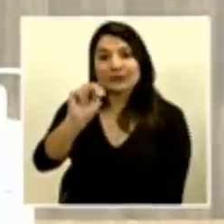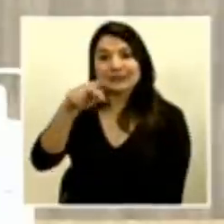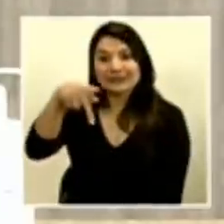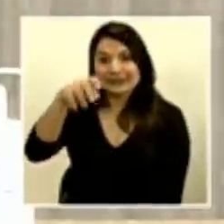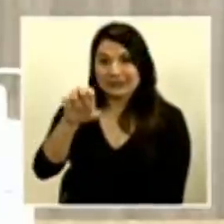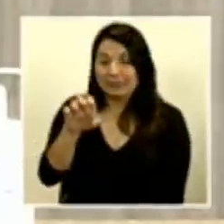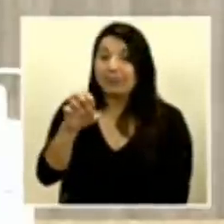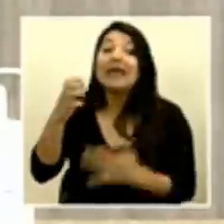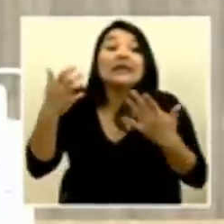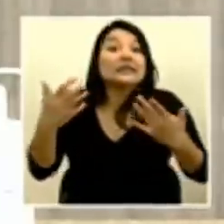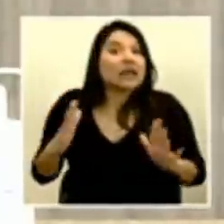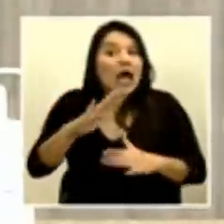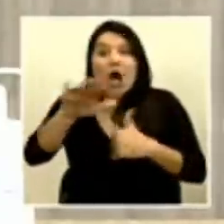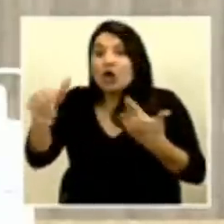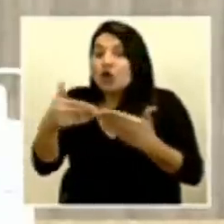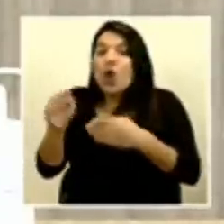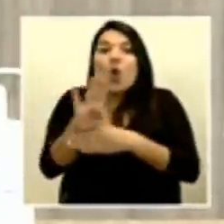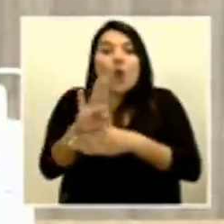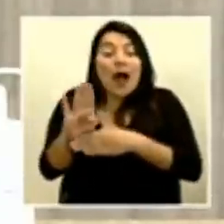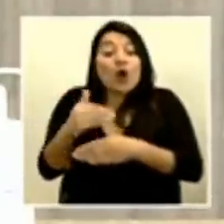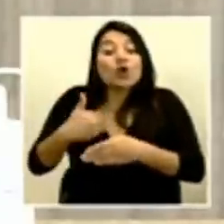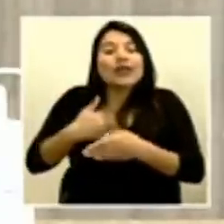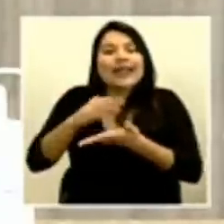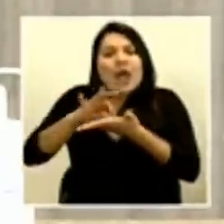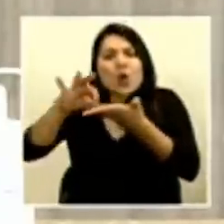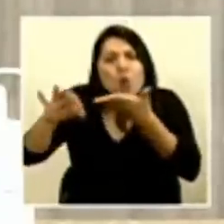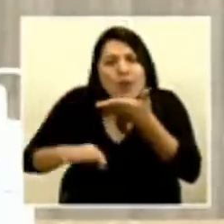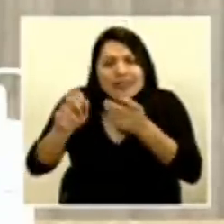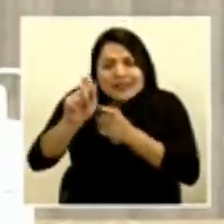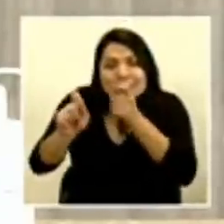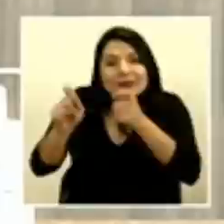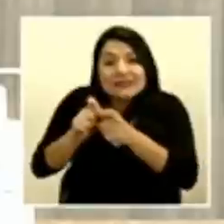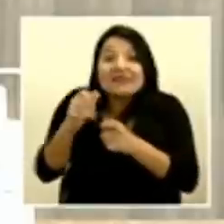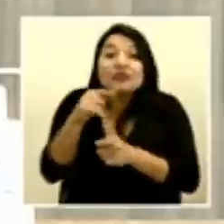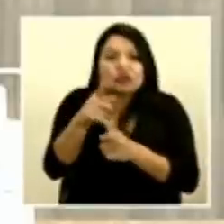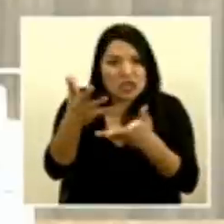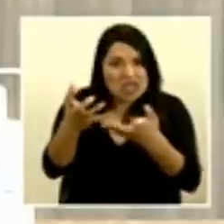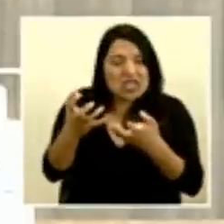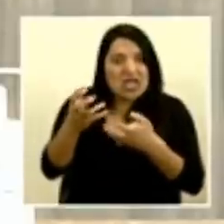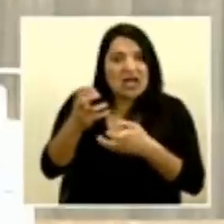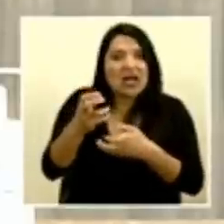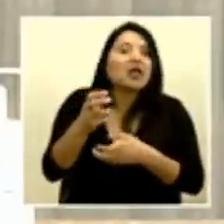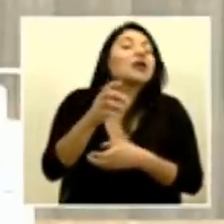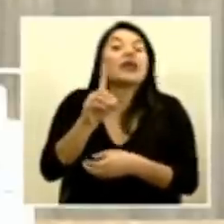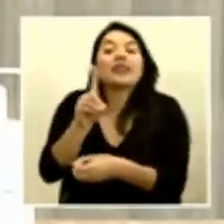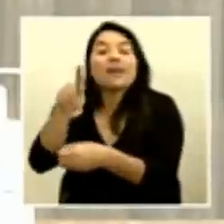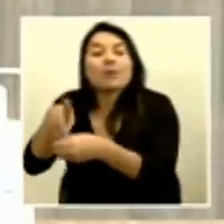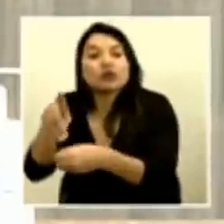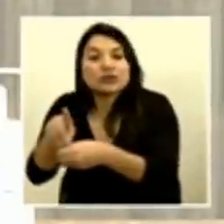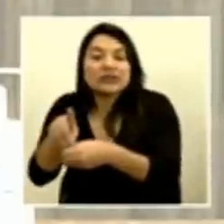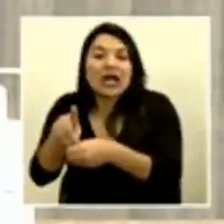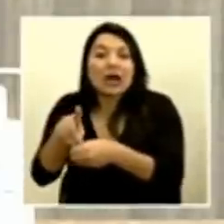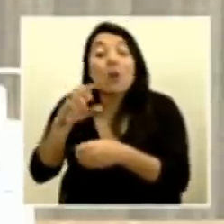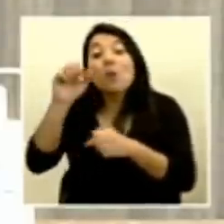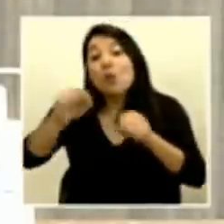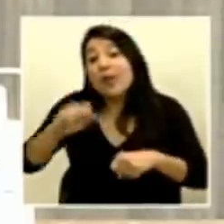cuenta específica para esta situación. La información la pueden ampliar y encontrar en la página de la Comisión Nacional de Emergencias,